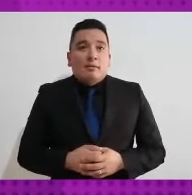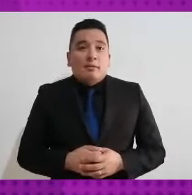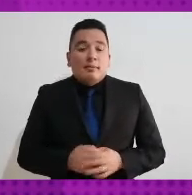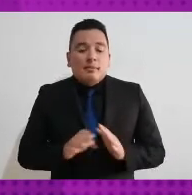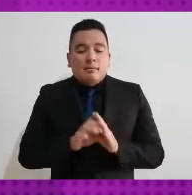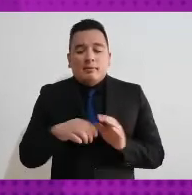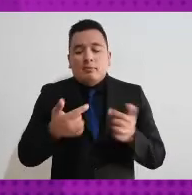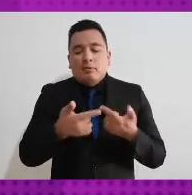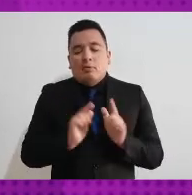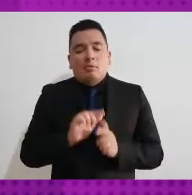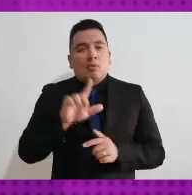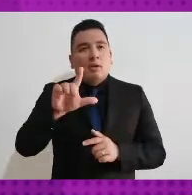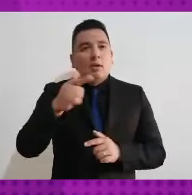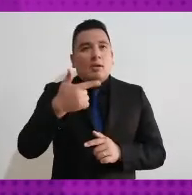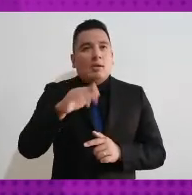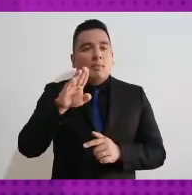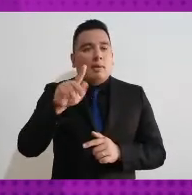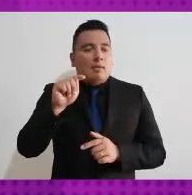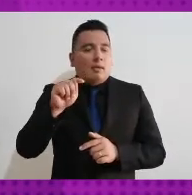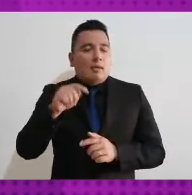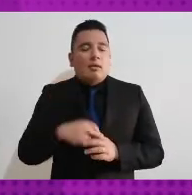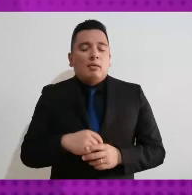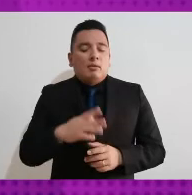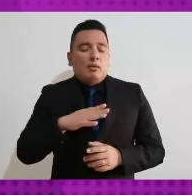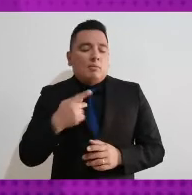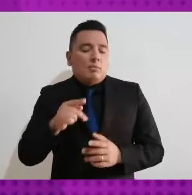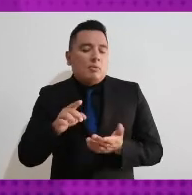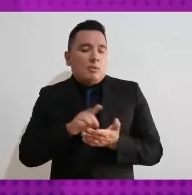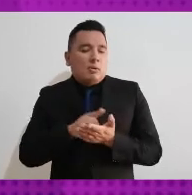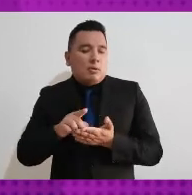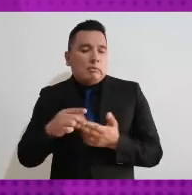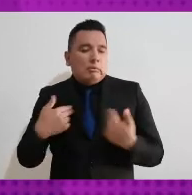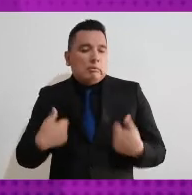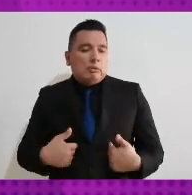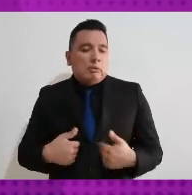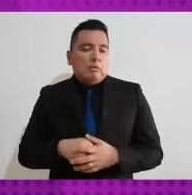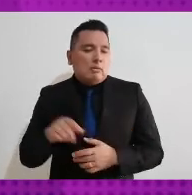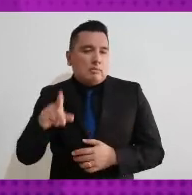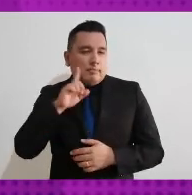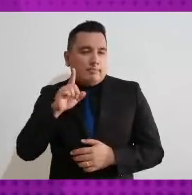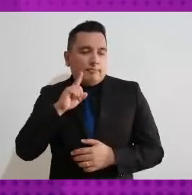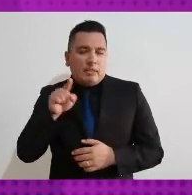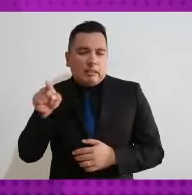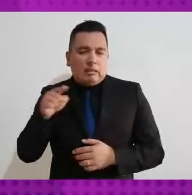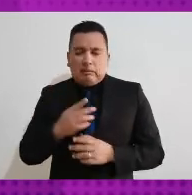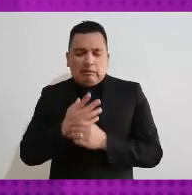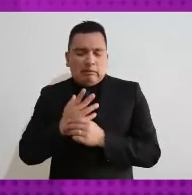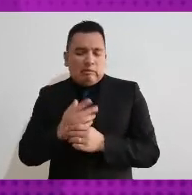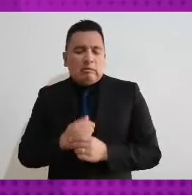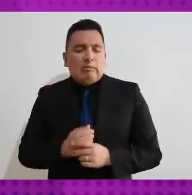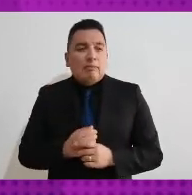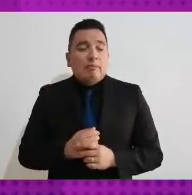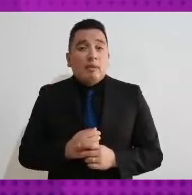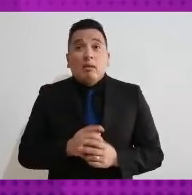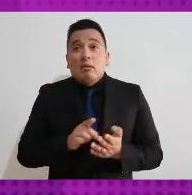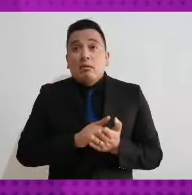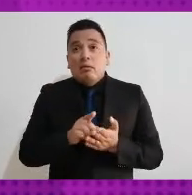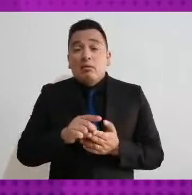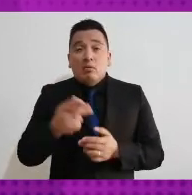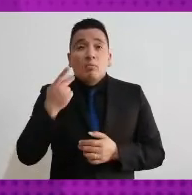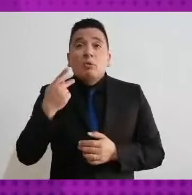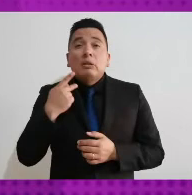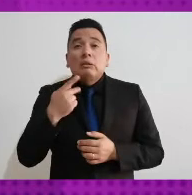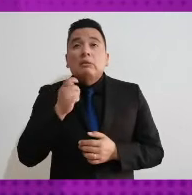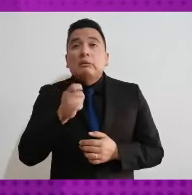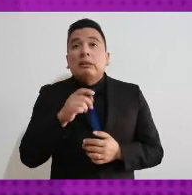personas LGBT de la Comisión Interamericana de Derechos Humanos la doctora Flavia Piovesan ella dice que los derechos políticos son